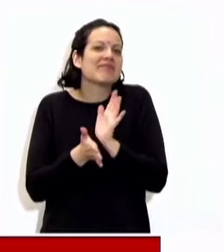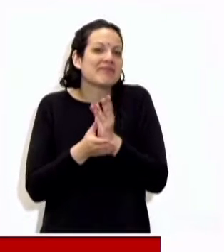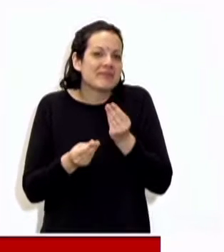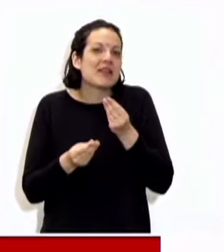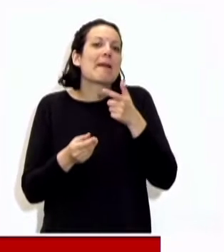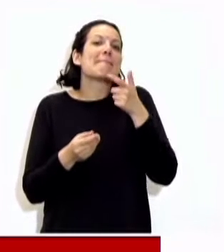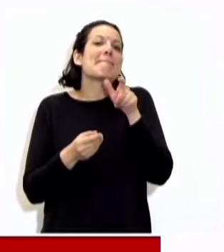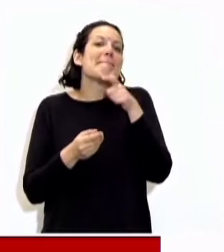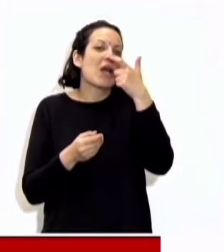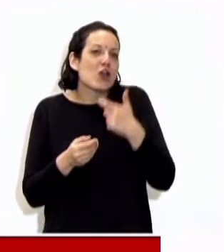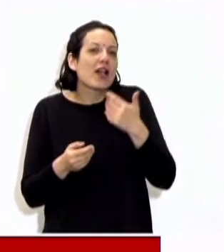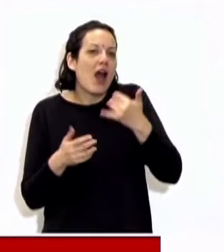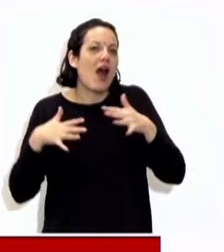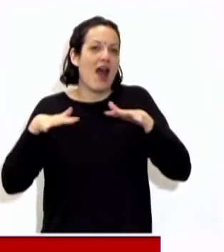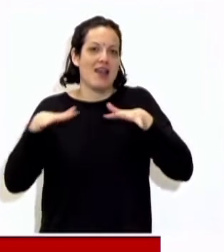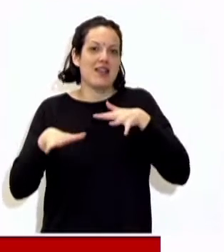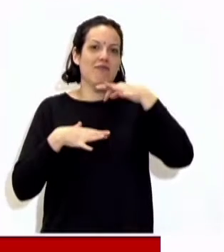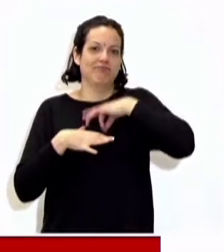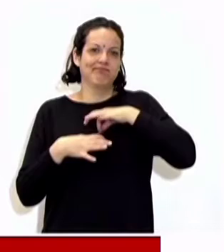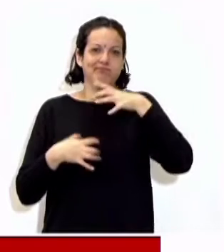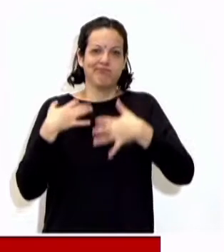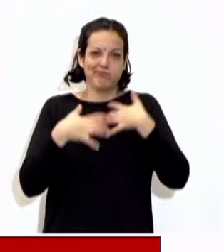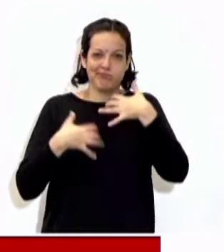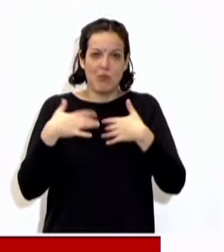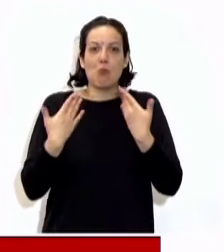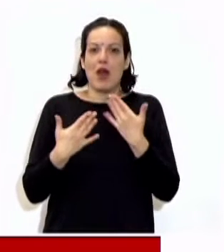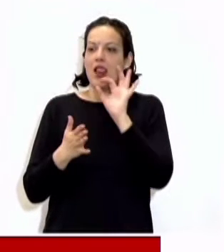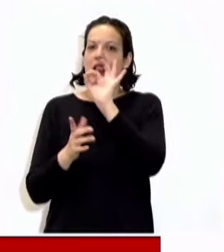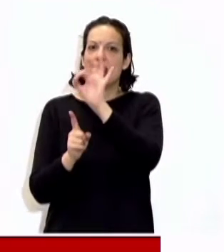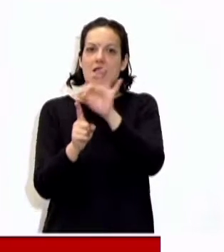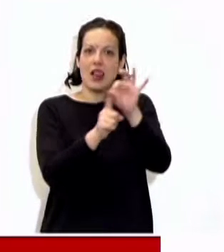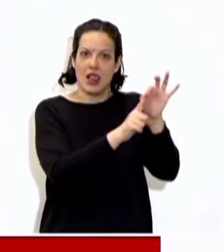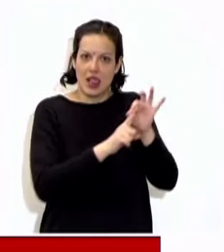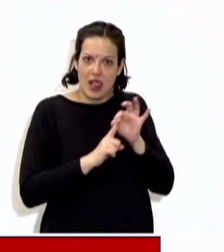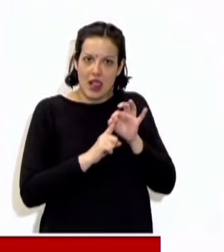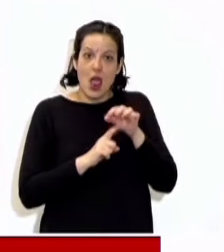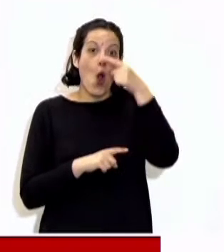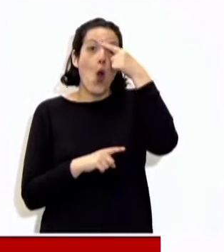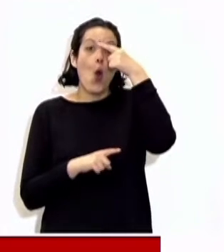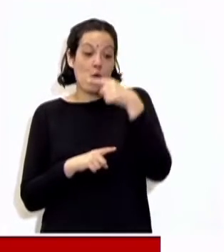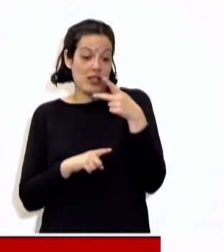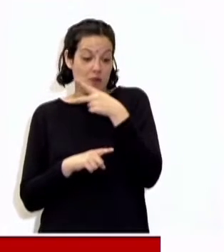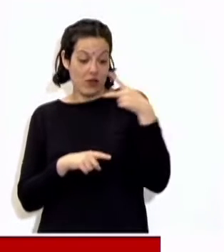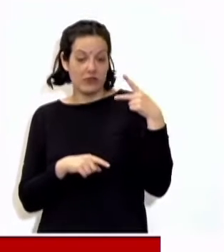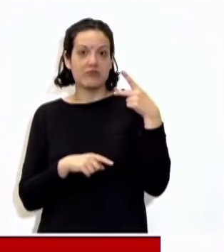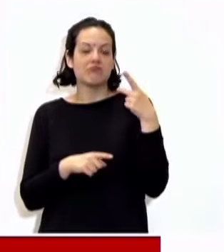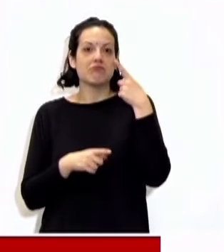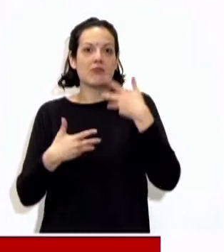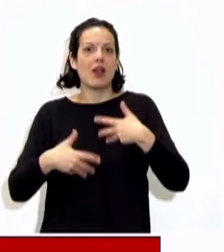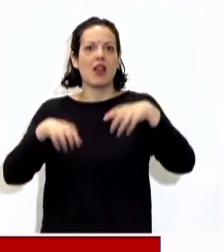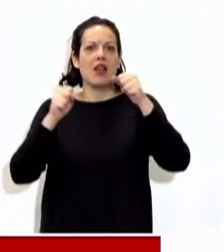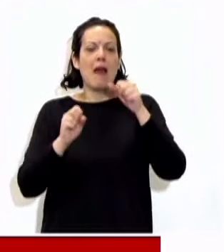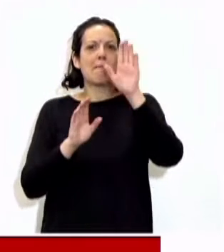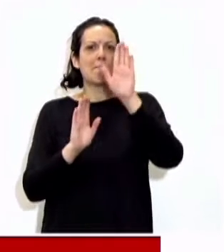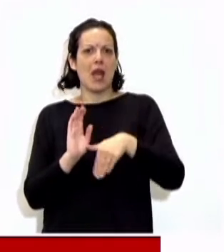personas que podrían contagiar, y durante estos últimos 14 días se detectaron menos de 200 casos en la provincia. Esta situación